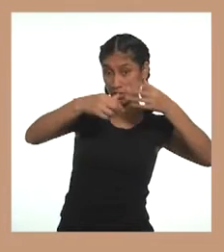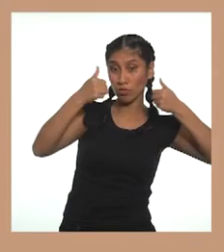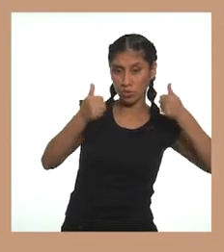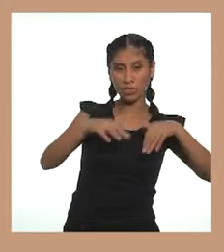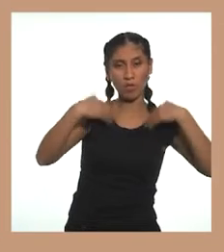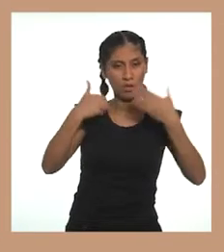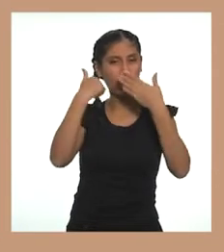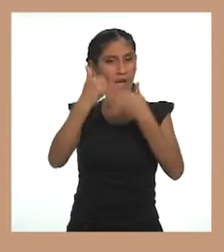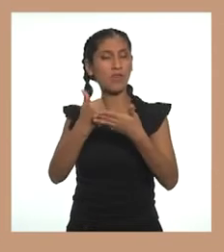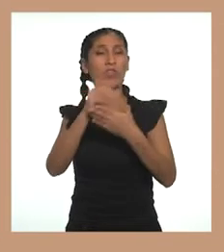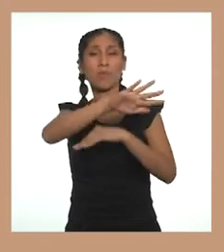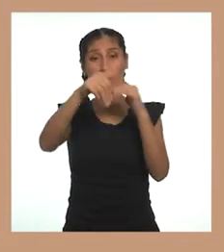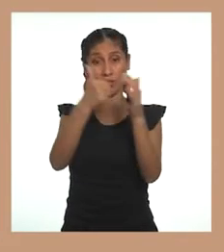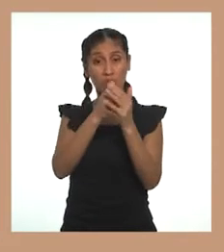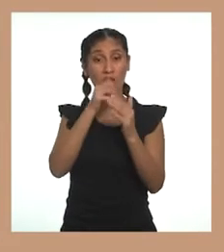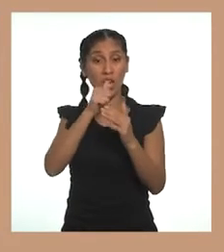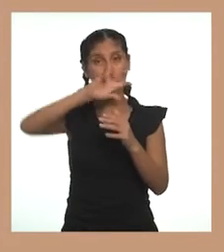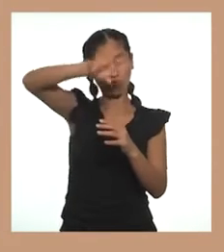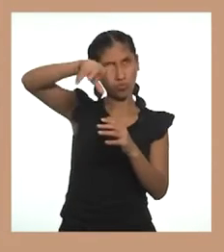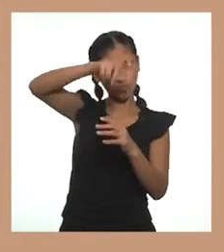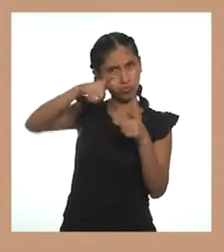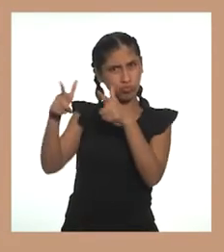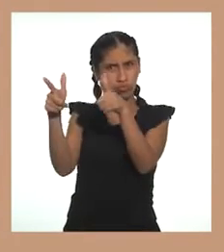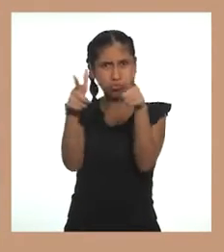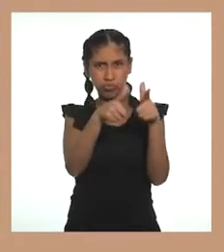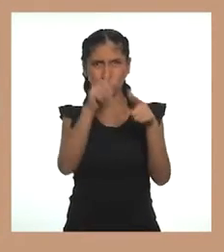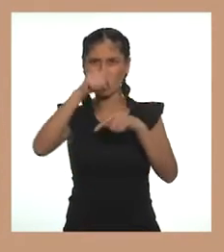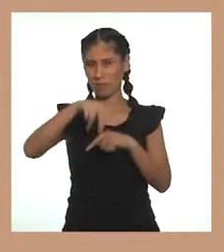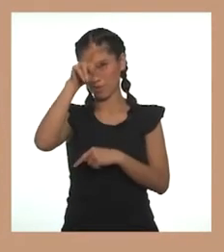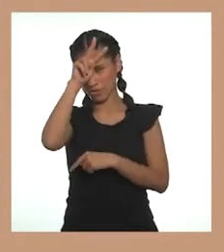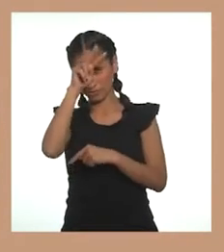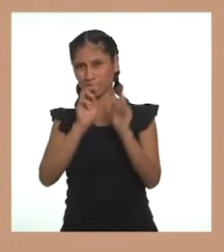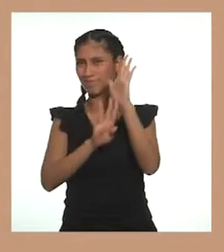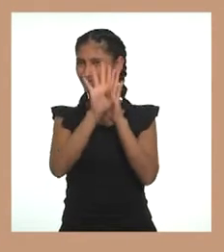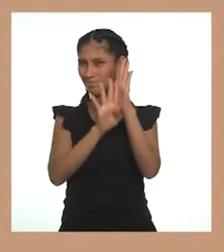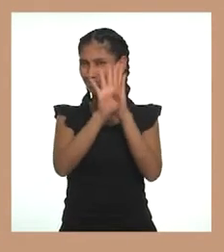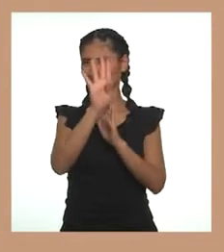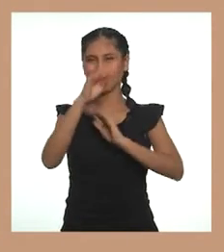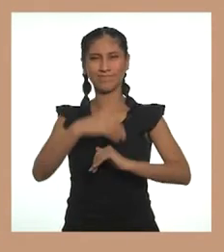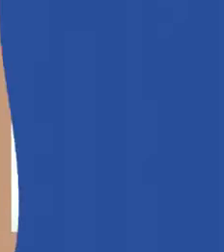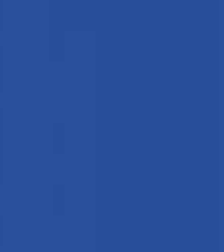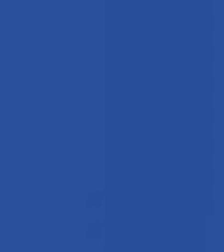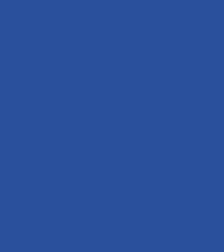prácticas en el uso de los servicios de alcantarillado por una ciudad y un país mejor.